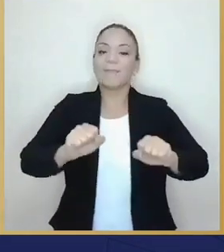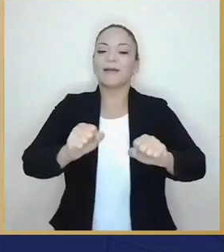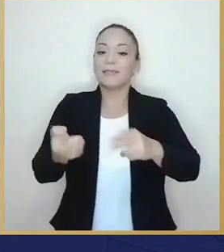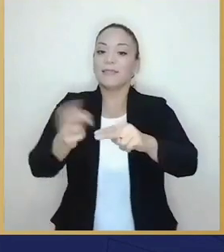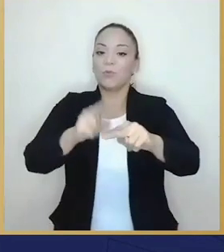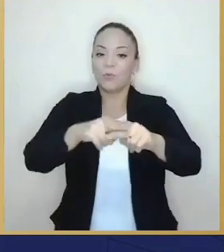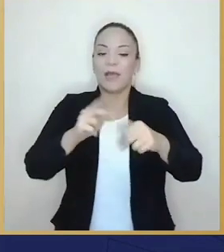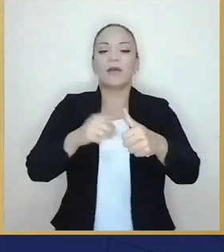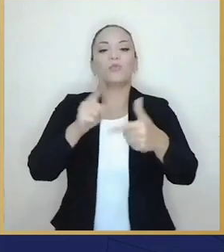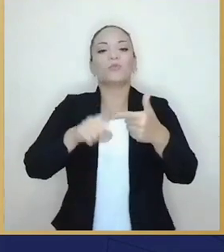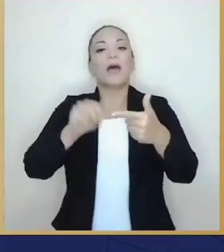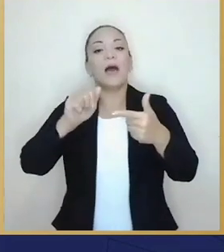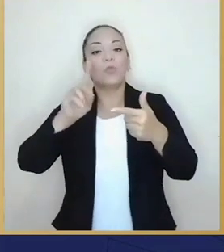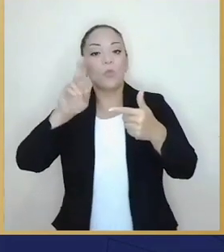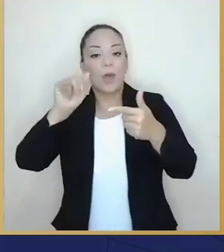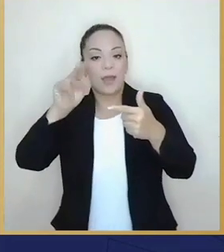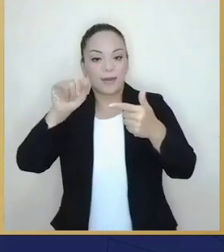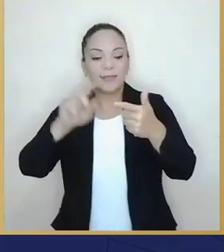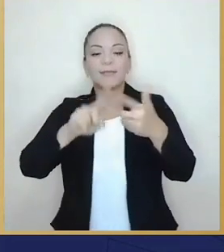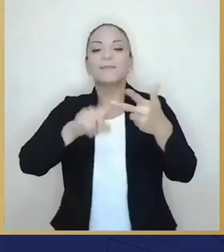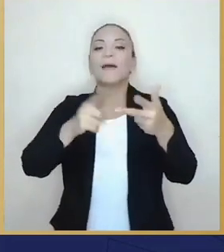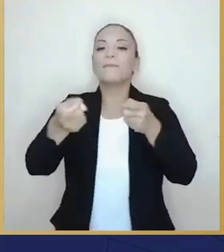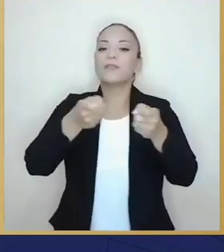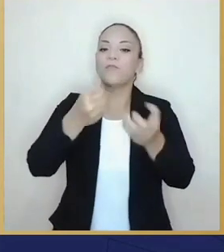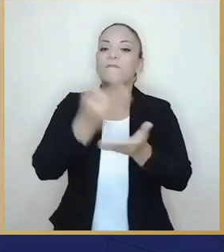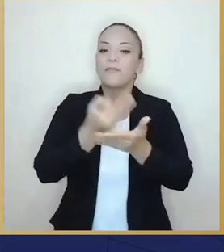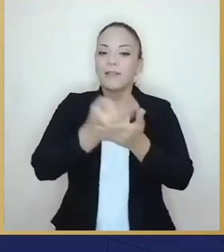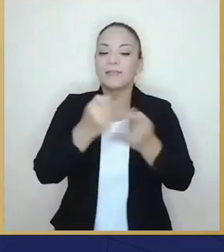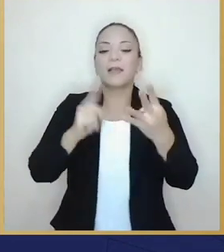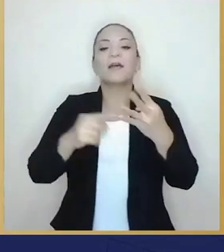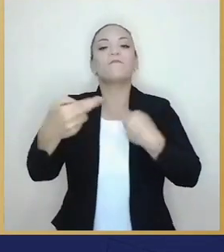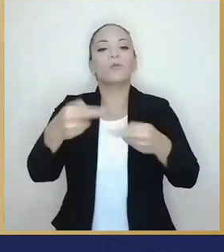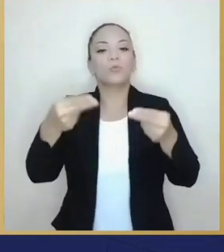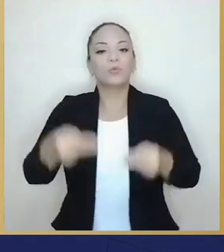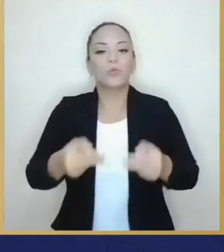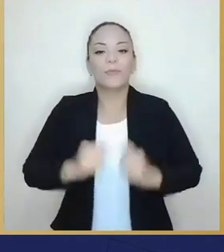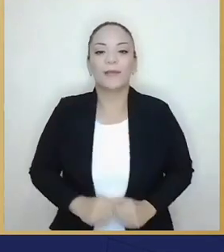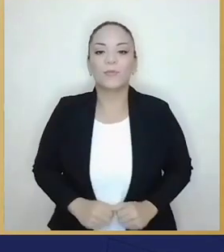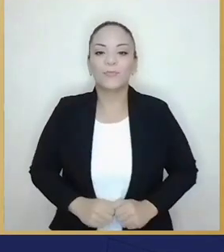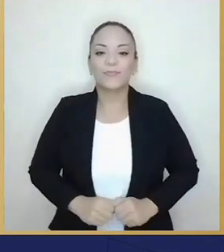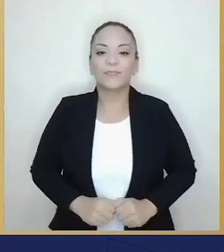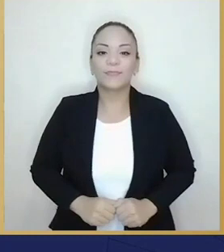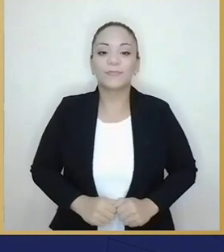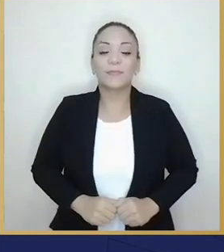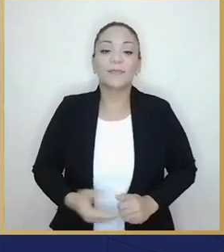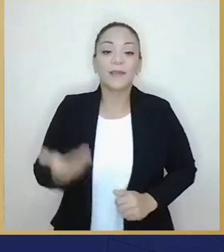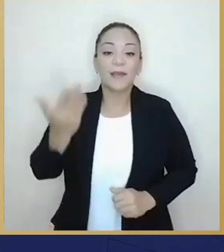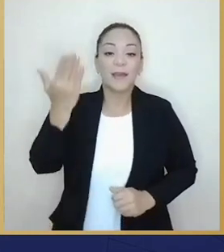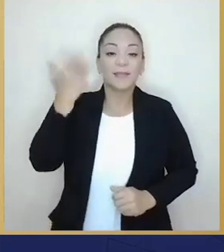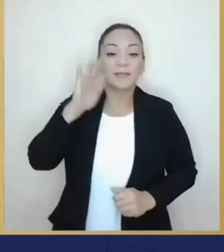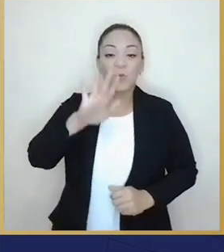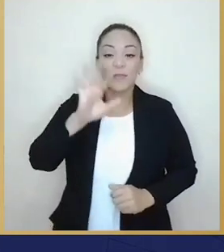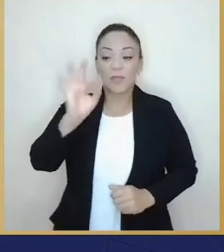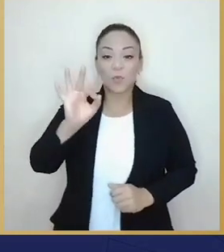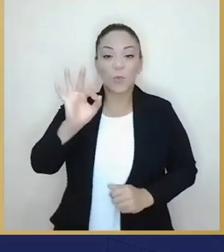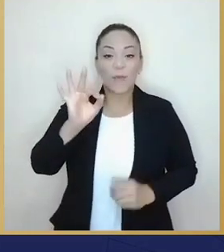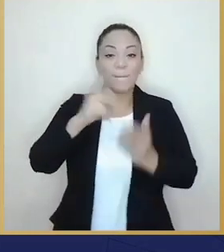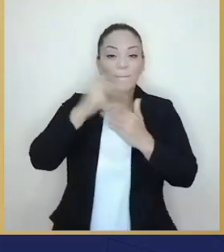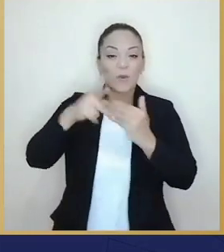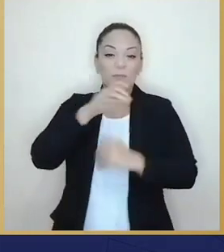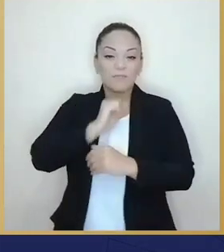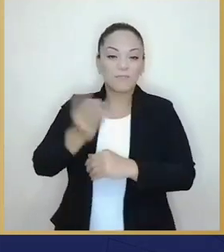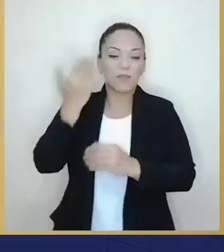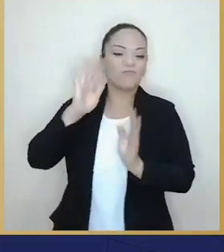tributarios, sistemas aduaneros y de administración financiera y recurso humano. Atrás van a quedar más de 59